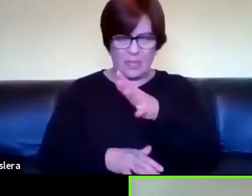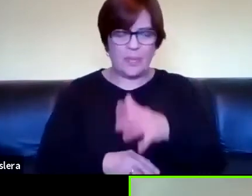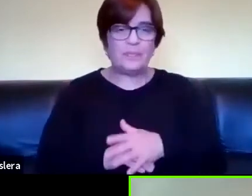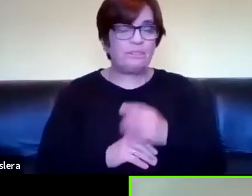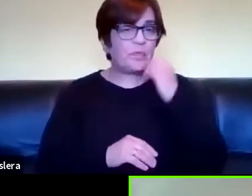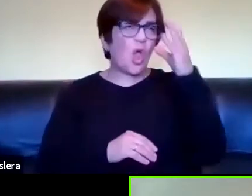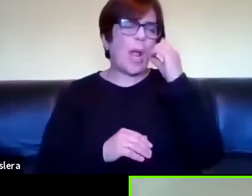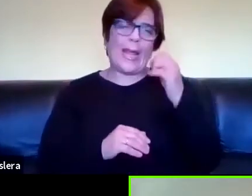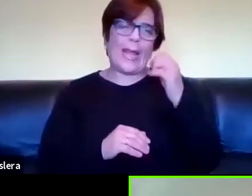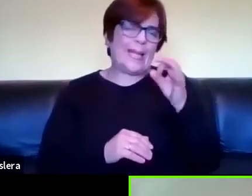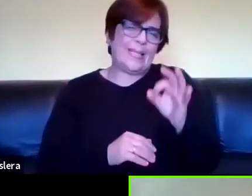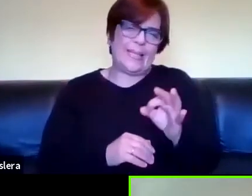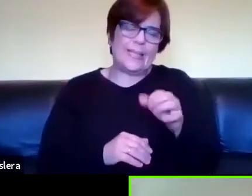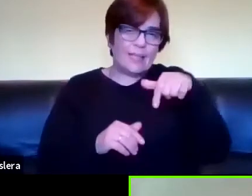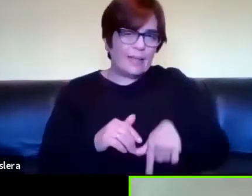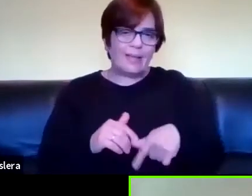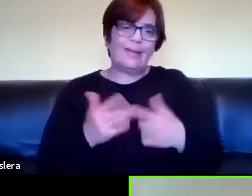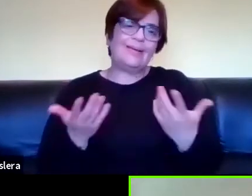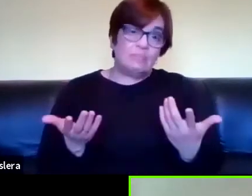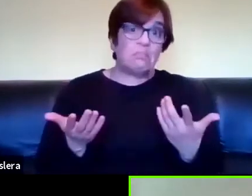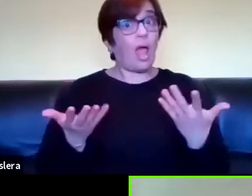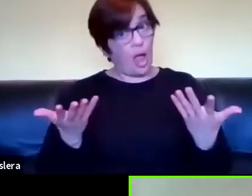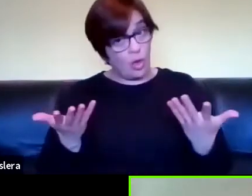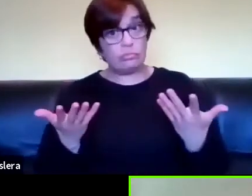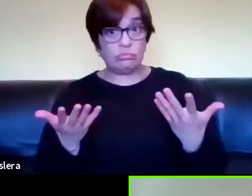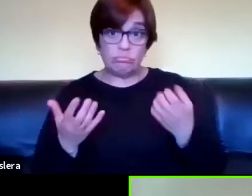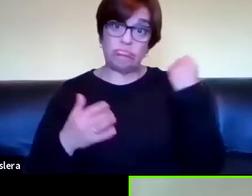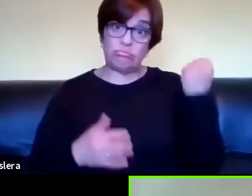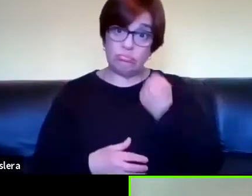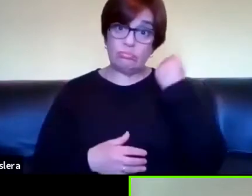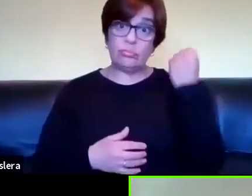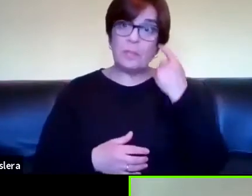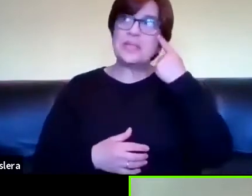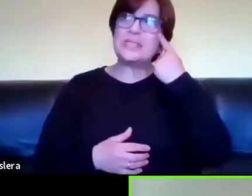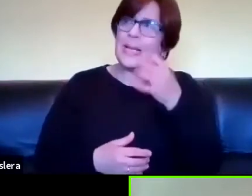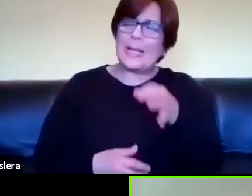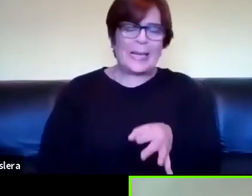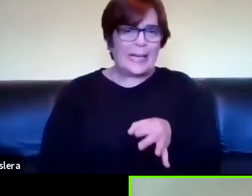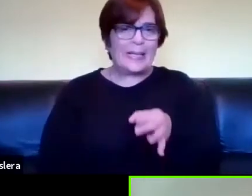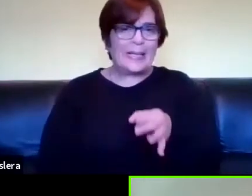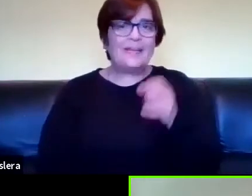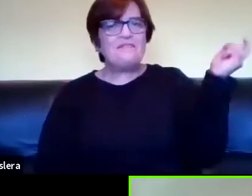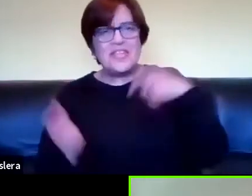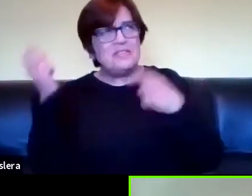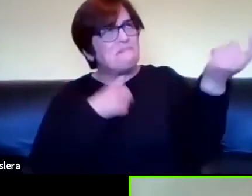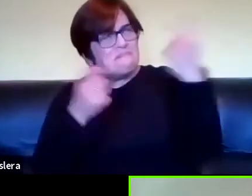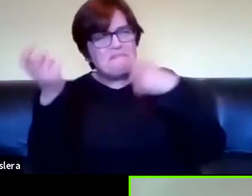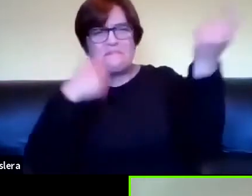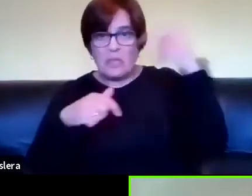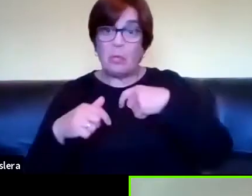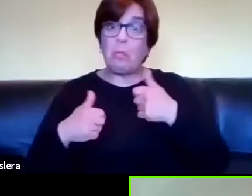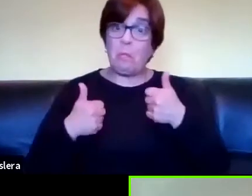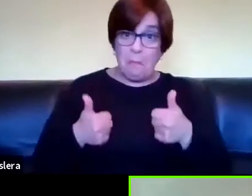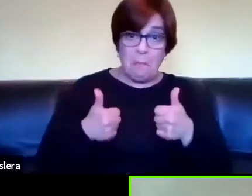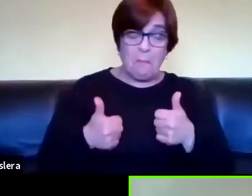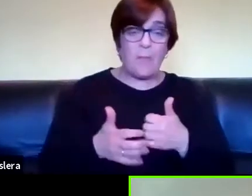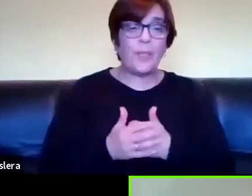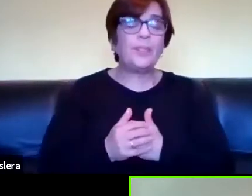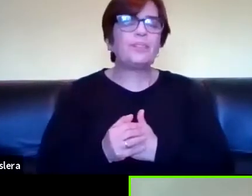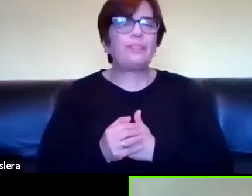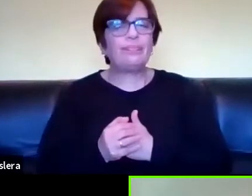congreso acá un mini congreso bueno pero nada fue un congreso importante porque nosotros creíamos que era mini pero vinieron de todos lados estuvo bueno y